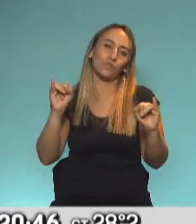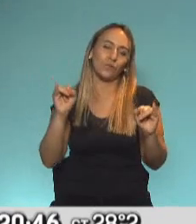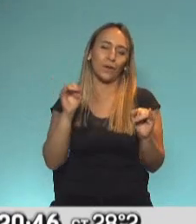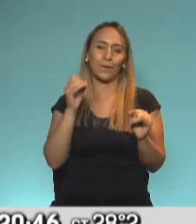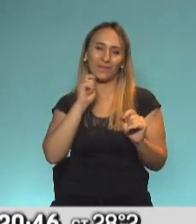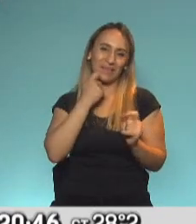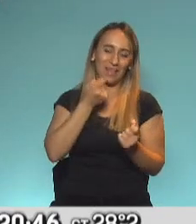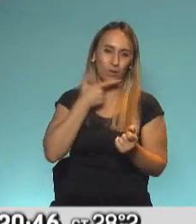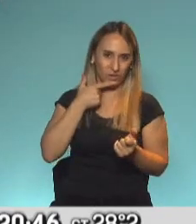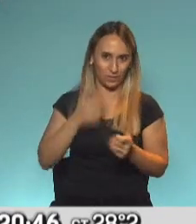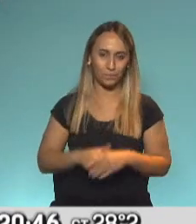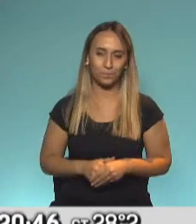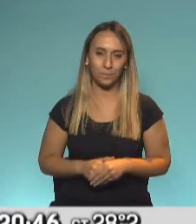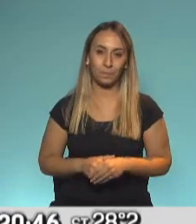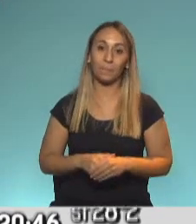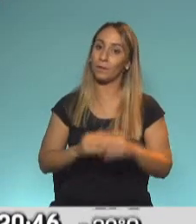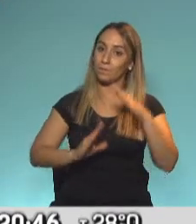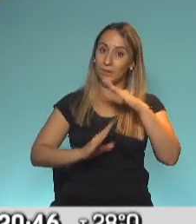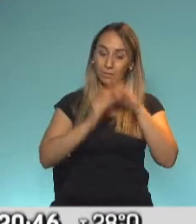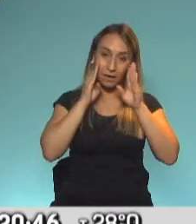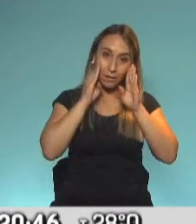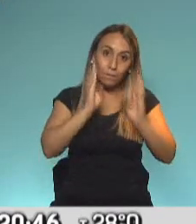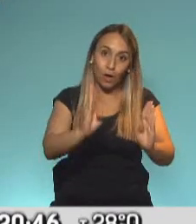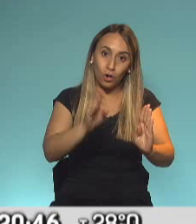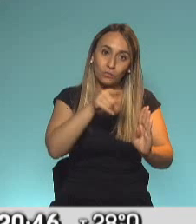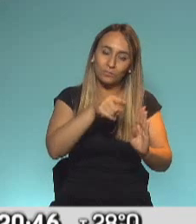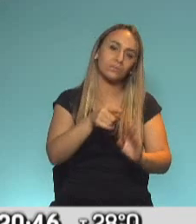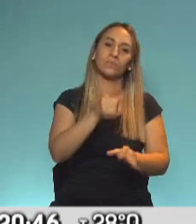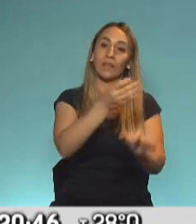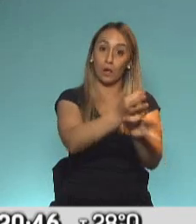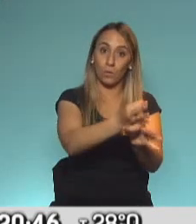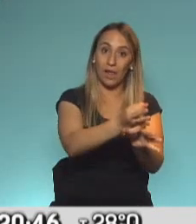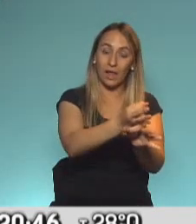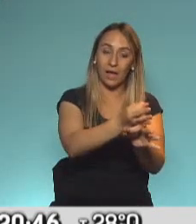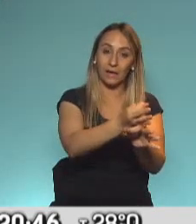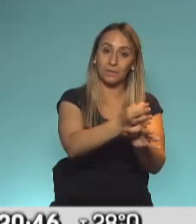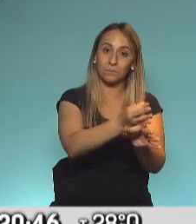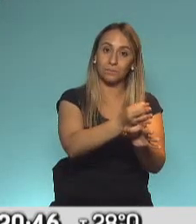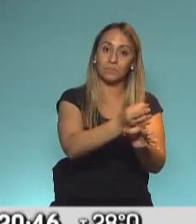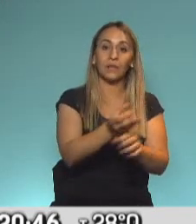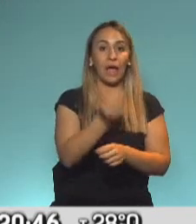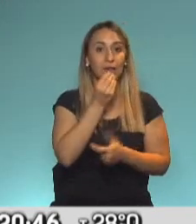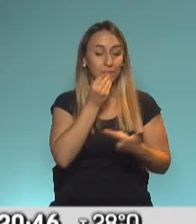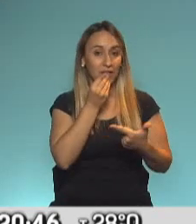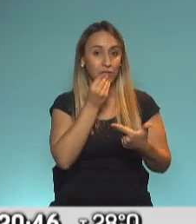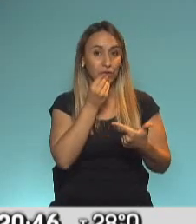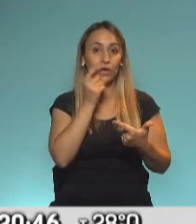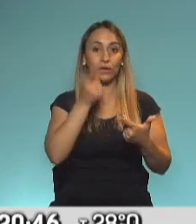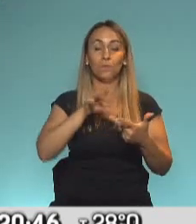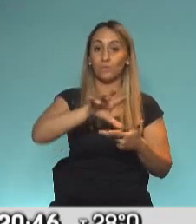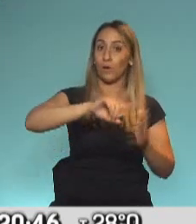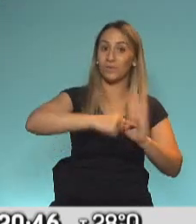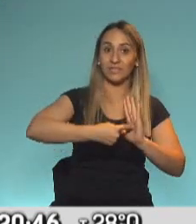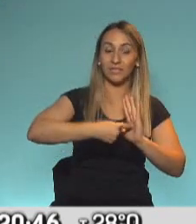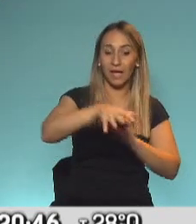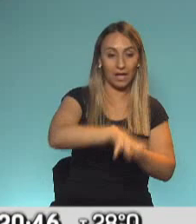jornada. Pero lo principal, el foco puesto en el tema escolar, en el tema del alimento, en el conurbano bonaerense,